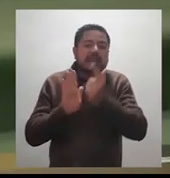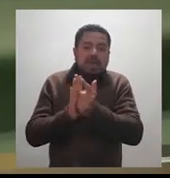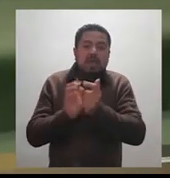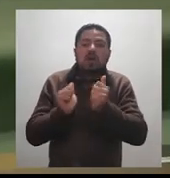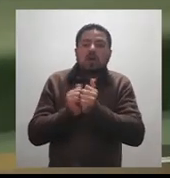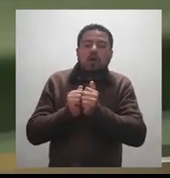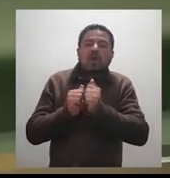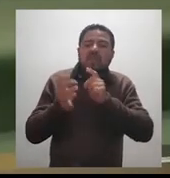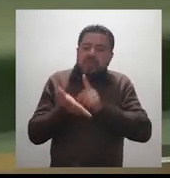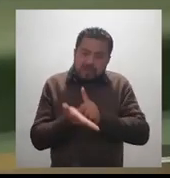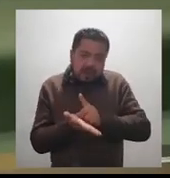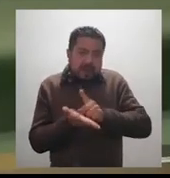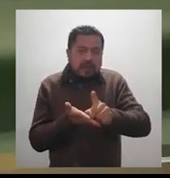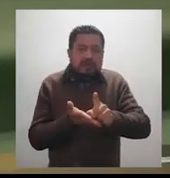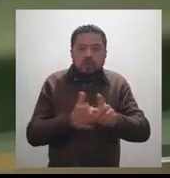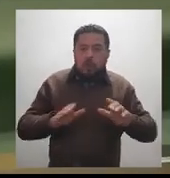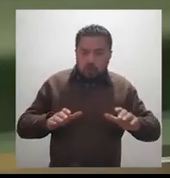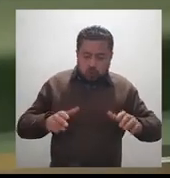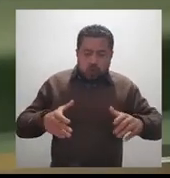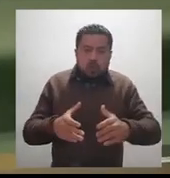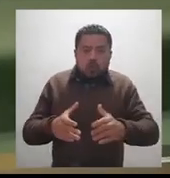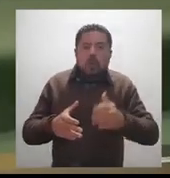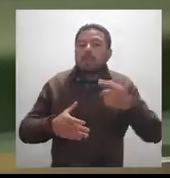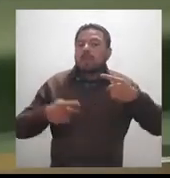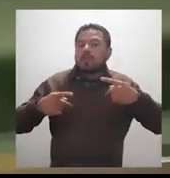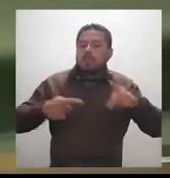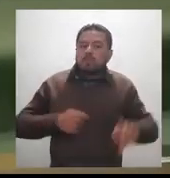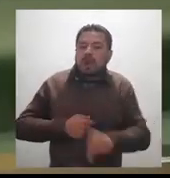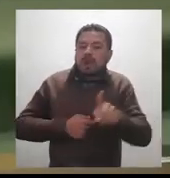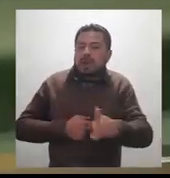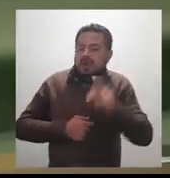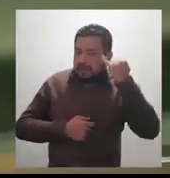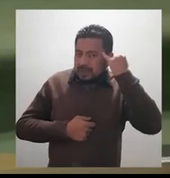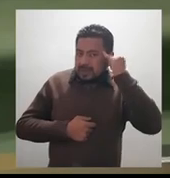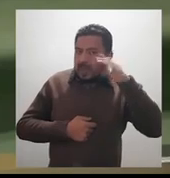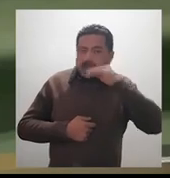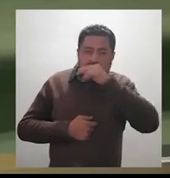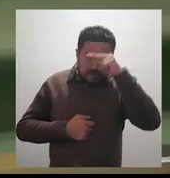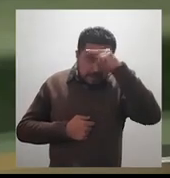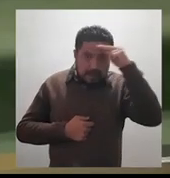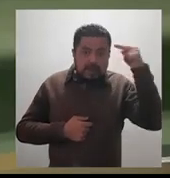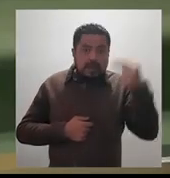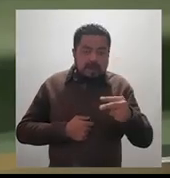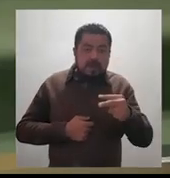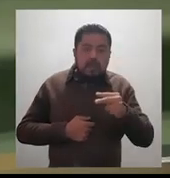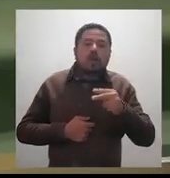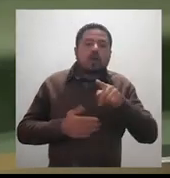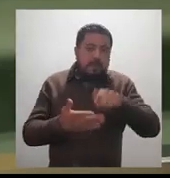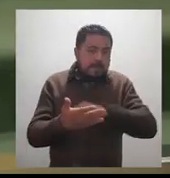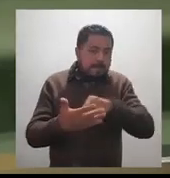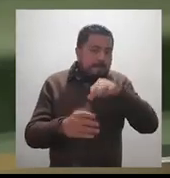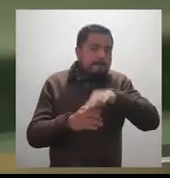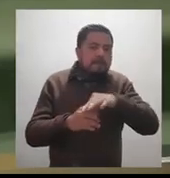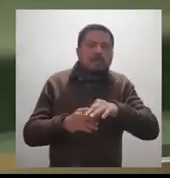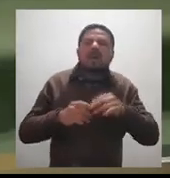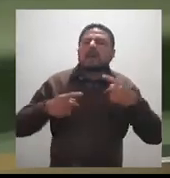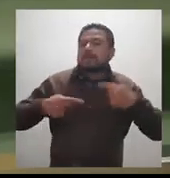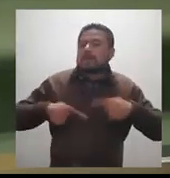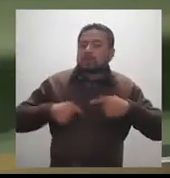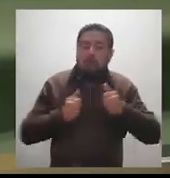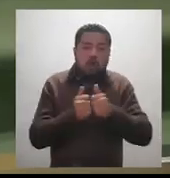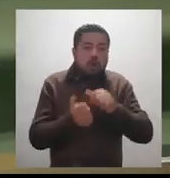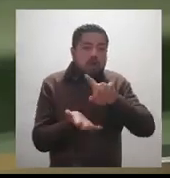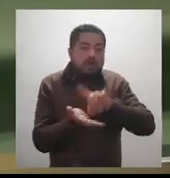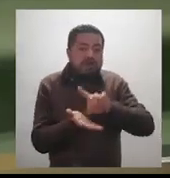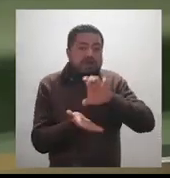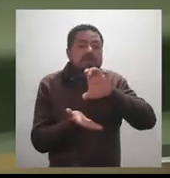las leyes que impacten en la esfera de derechos a las comunidades y pueblos indígenas y afromexicanos. Proceso de consulta a las personas